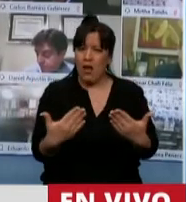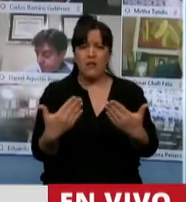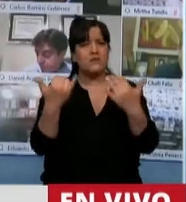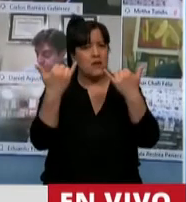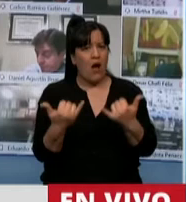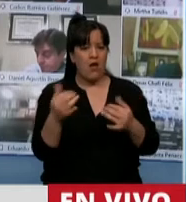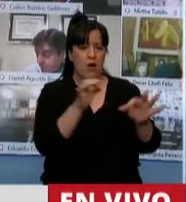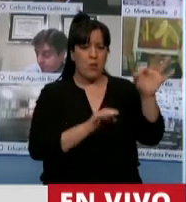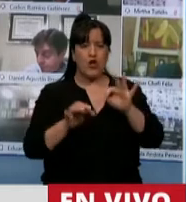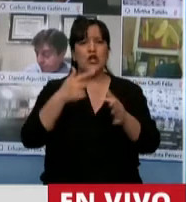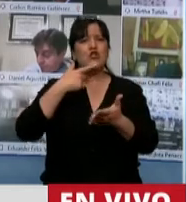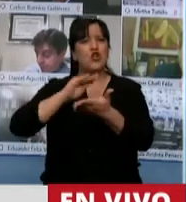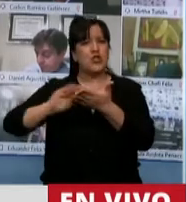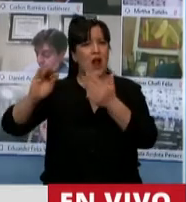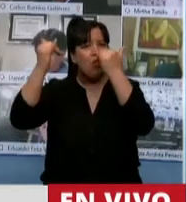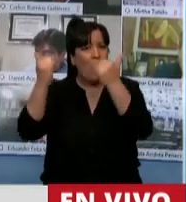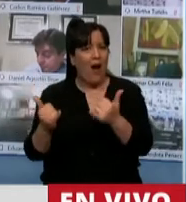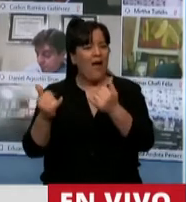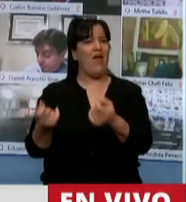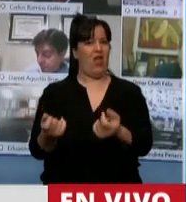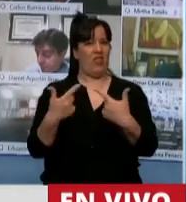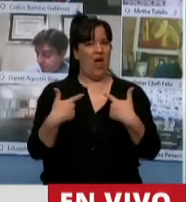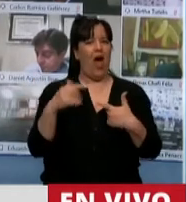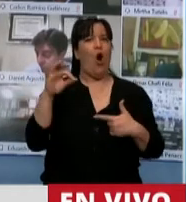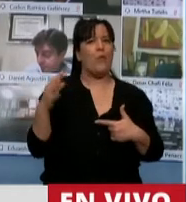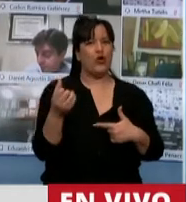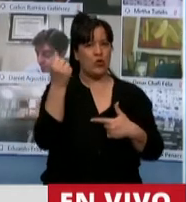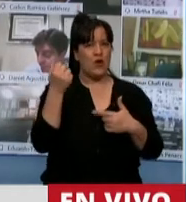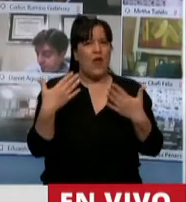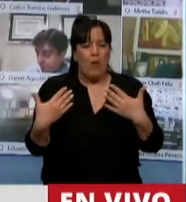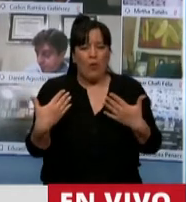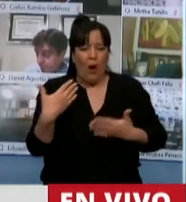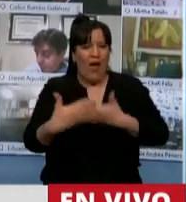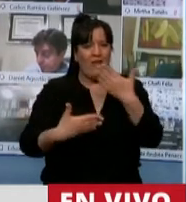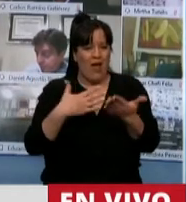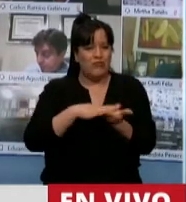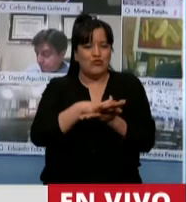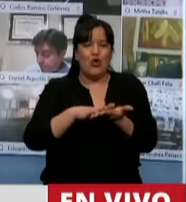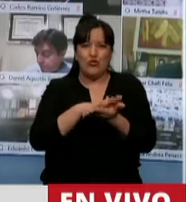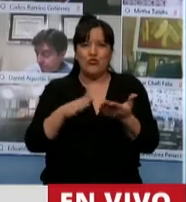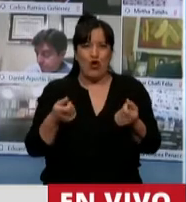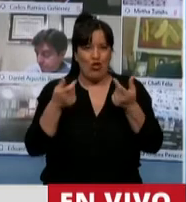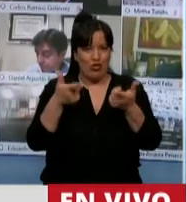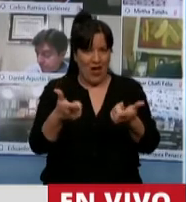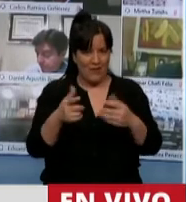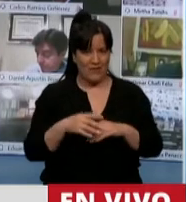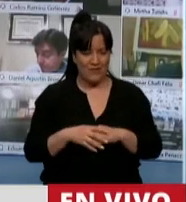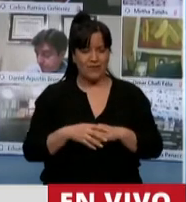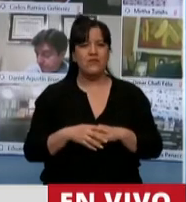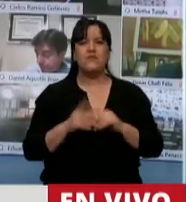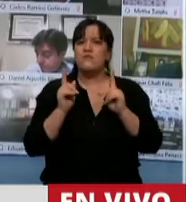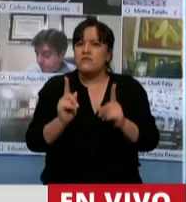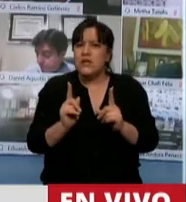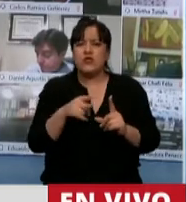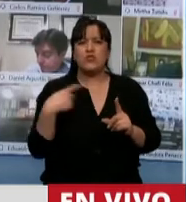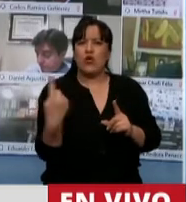proyecto del Senado porque hoy nos permite hacer una rápida resolución de lo que todo